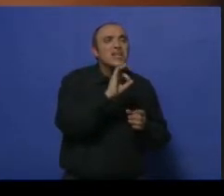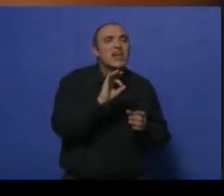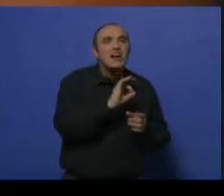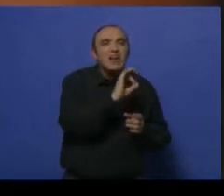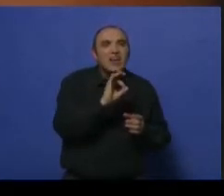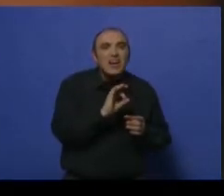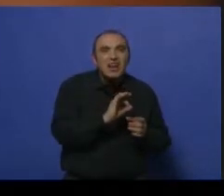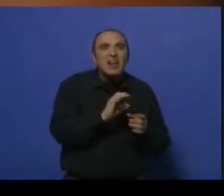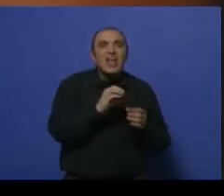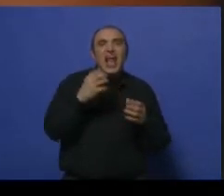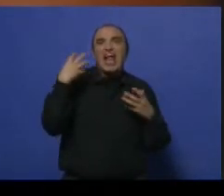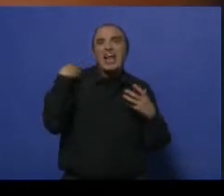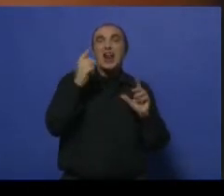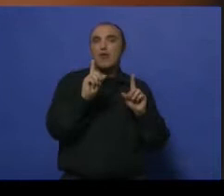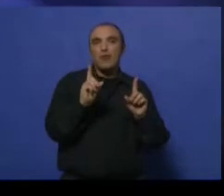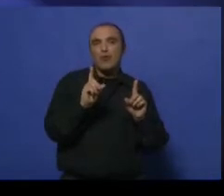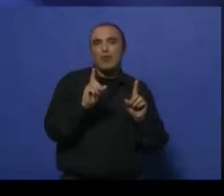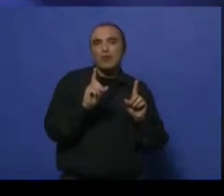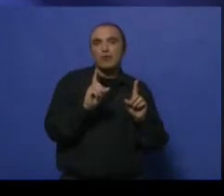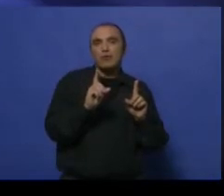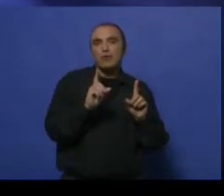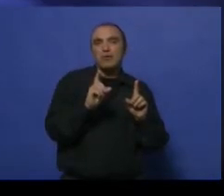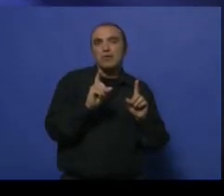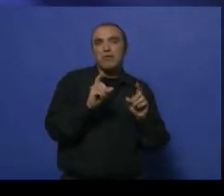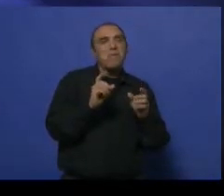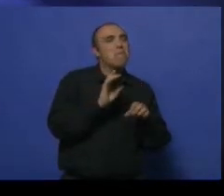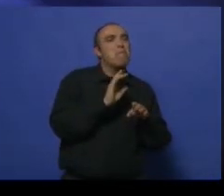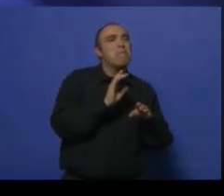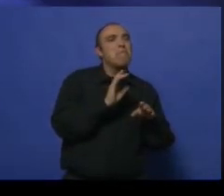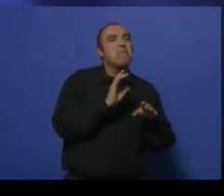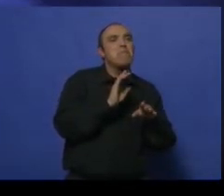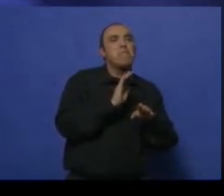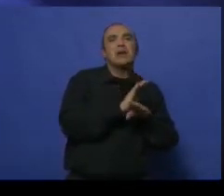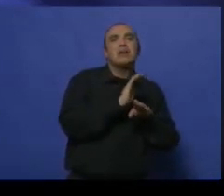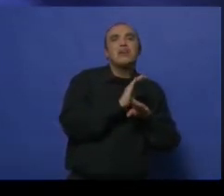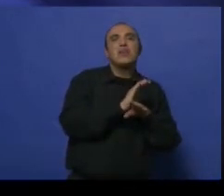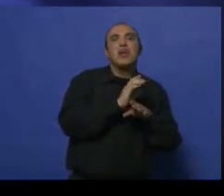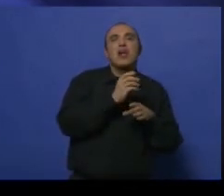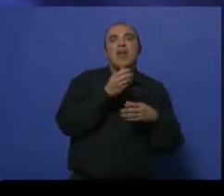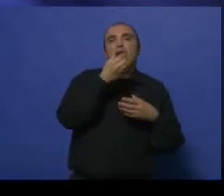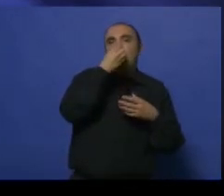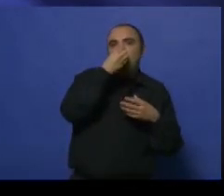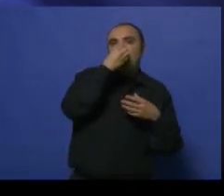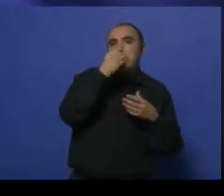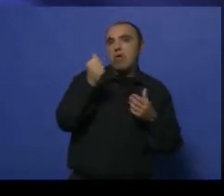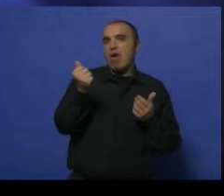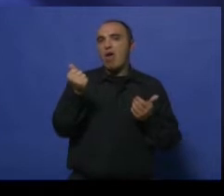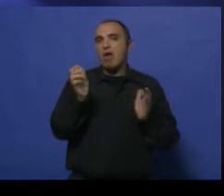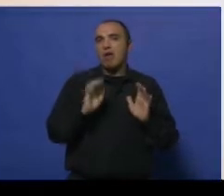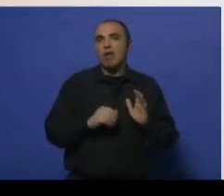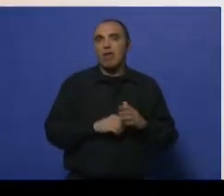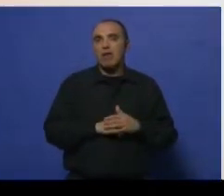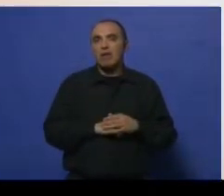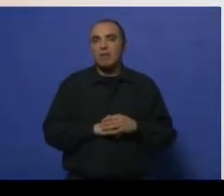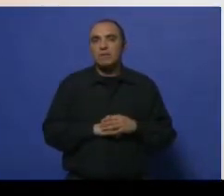estamos hablando de algo parecido como pasa con la gripe A, que genera brotes y genera epidemias, no es habitual en este germen, que